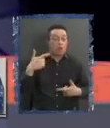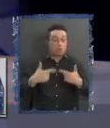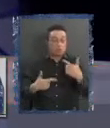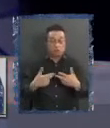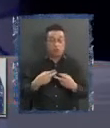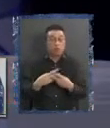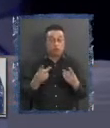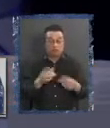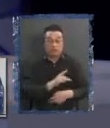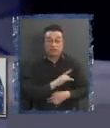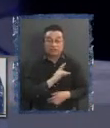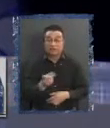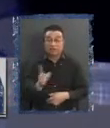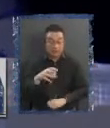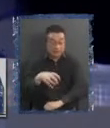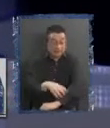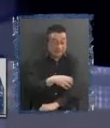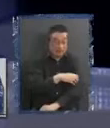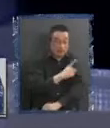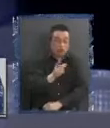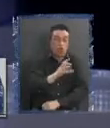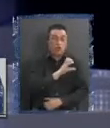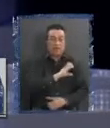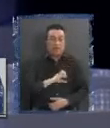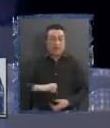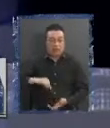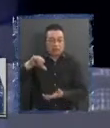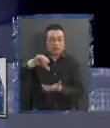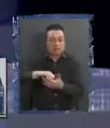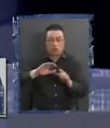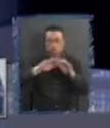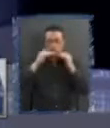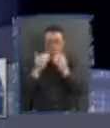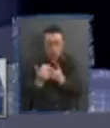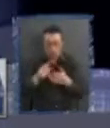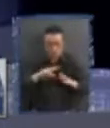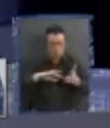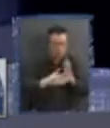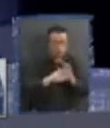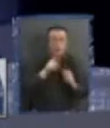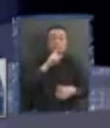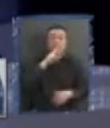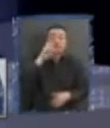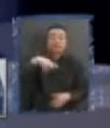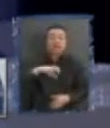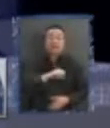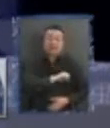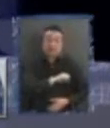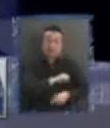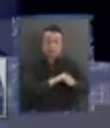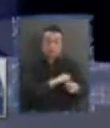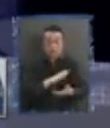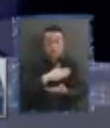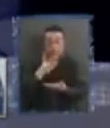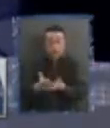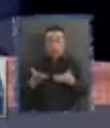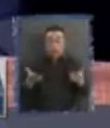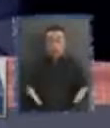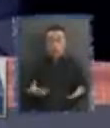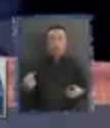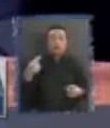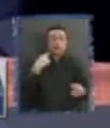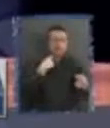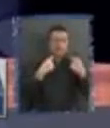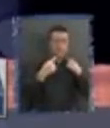Chile, no la hicieron la región, la hizo el Estado Central, con toda su tecnocracia que dejó el Transantiago. Hasta el día de hoy estamos padeciendo de alguna manera los efectos de esa